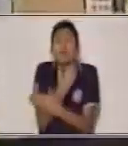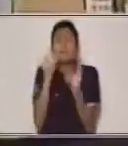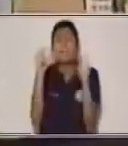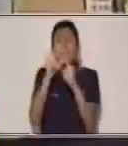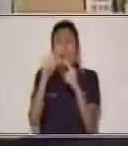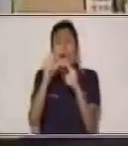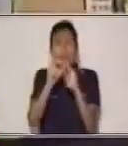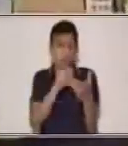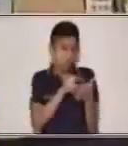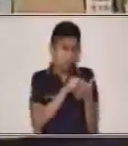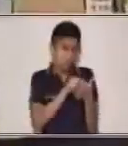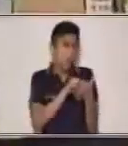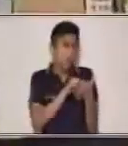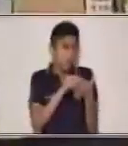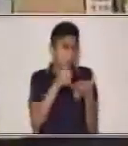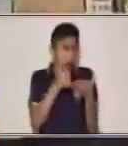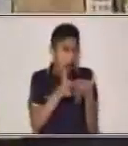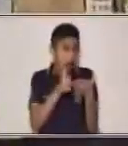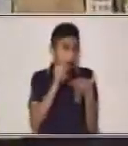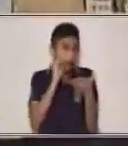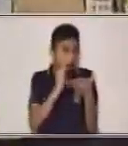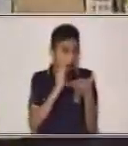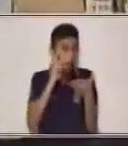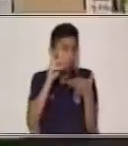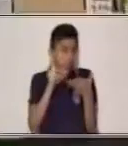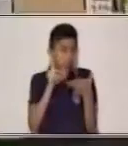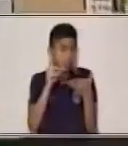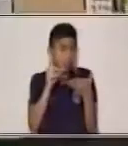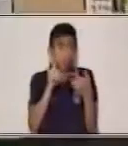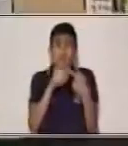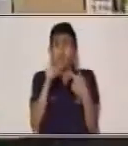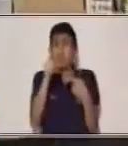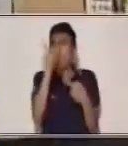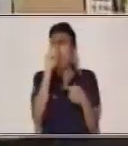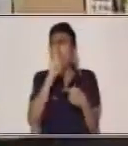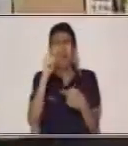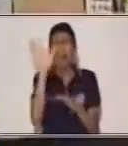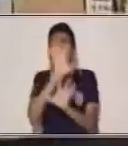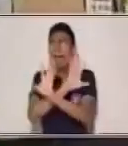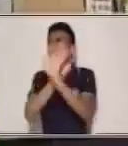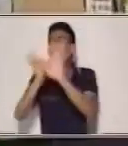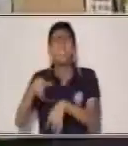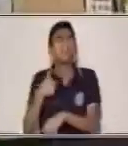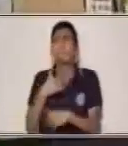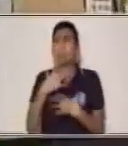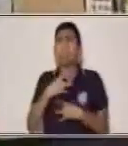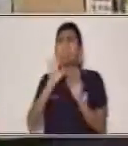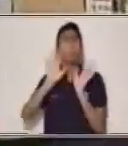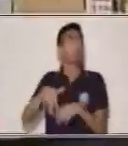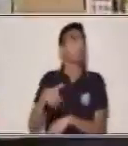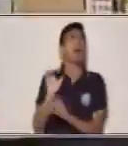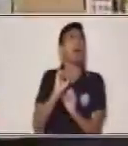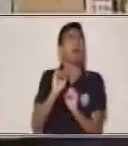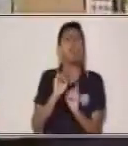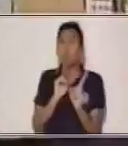del cuento es que tú puedas ser transportado a un mundo de imaginación. Con narraciones cortas,